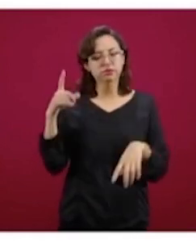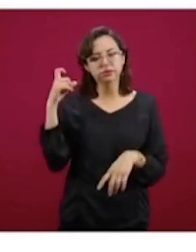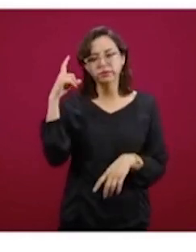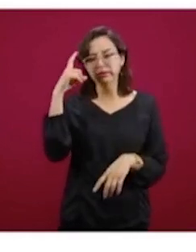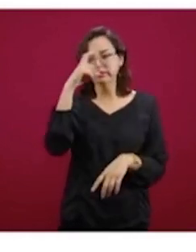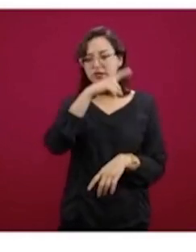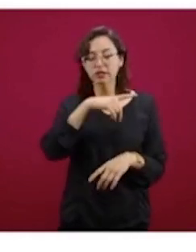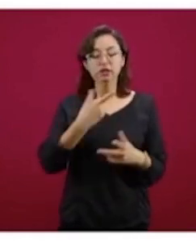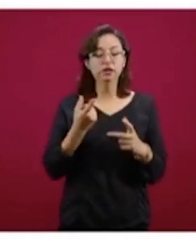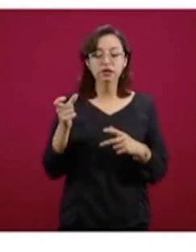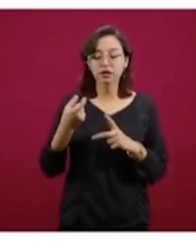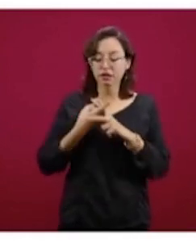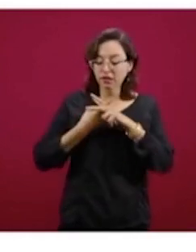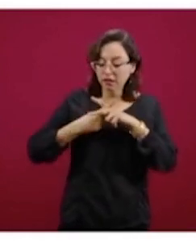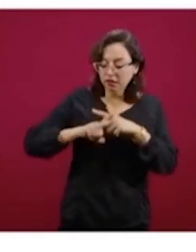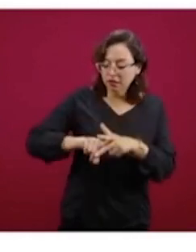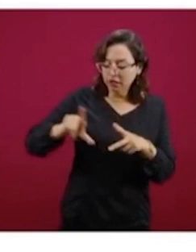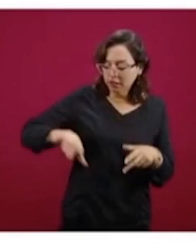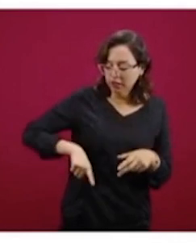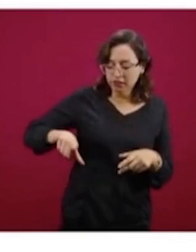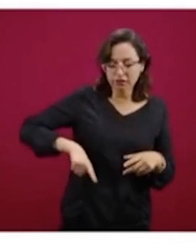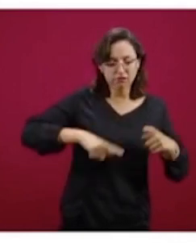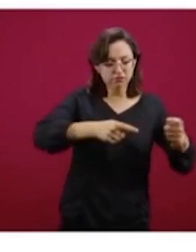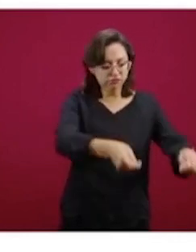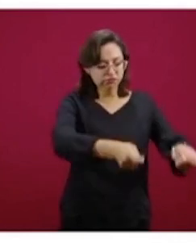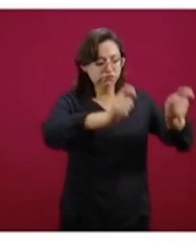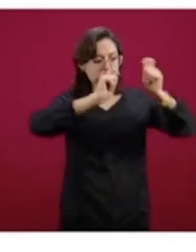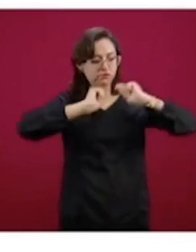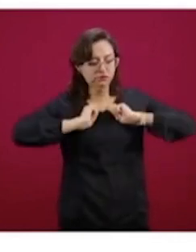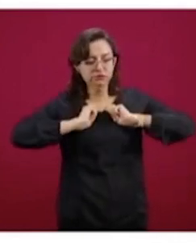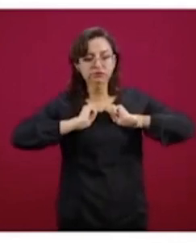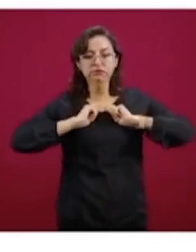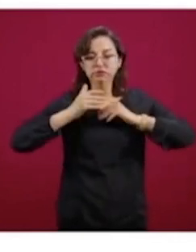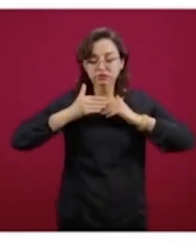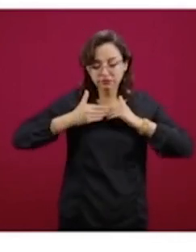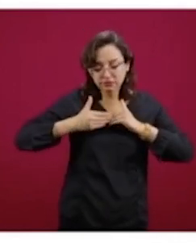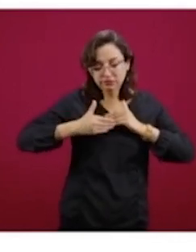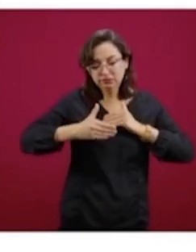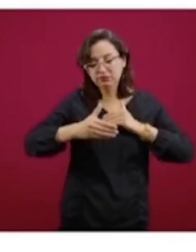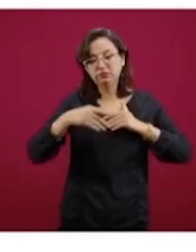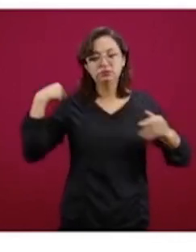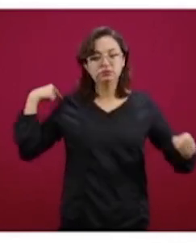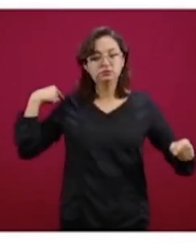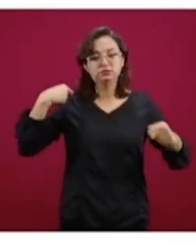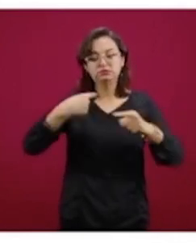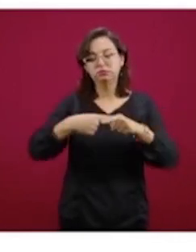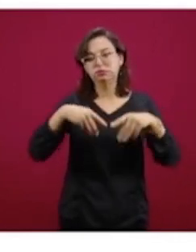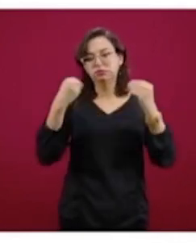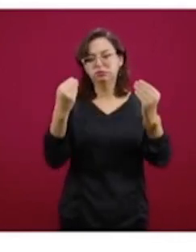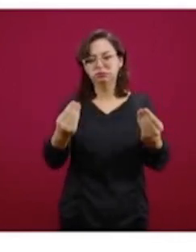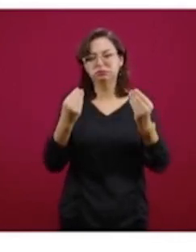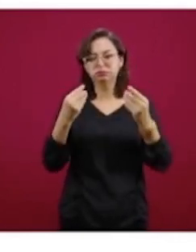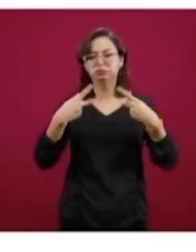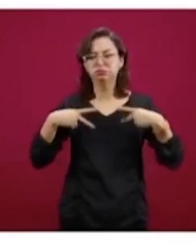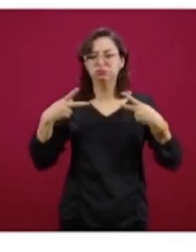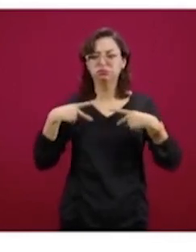con cifras muy altas provenientes de una tendencia, llegamos a tener hasta